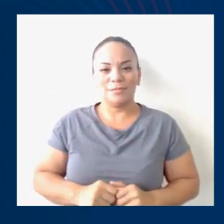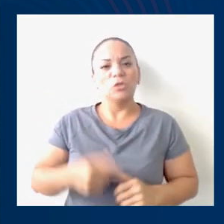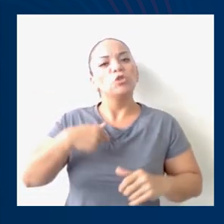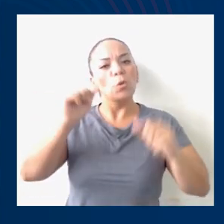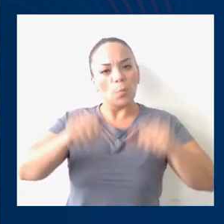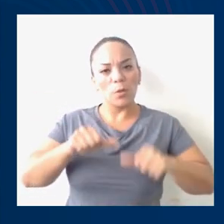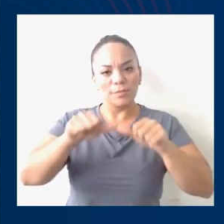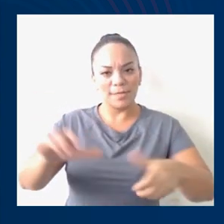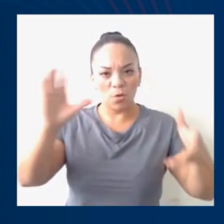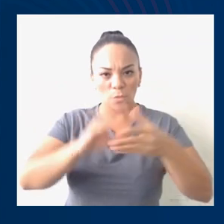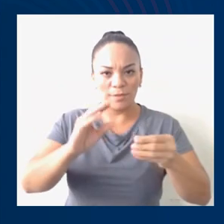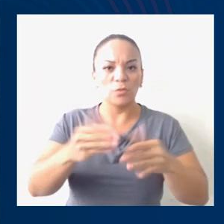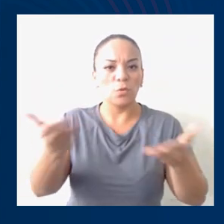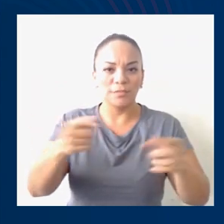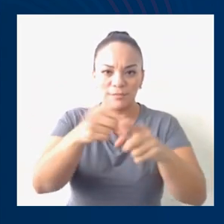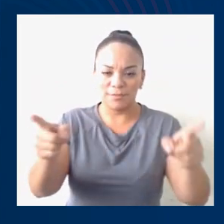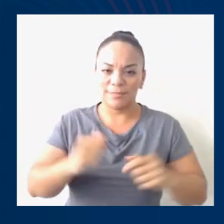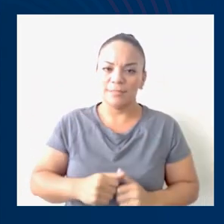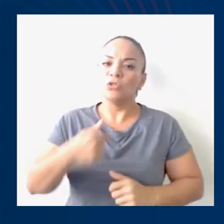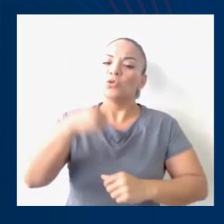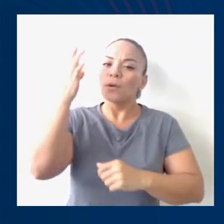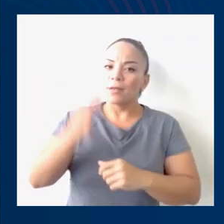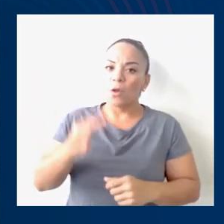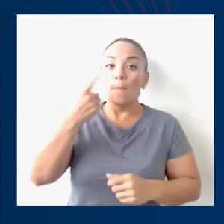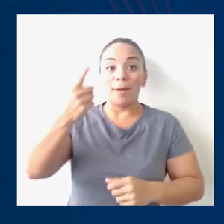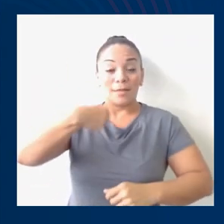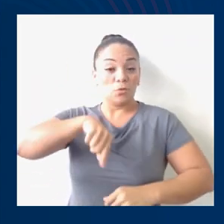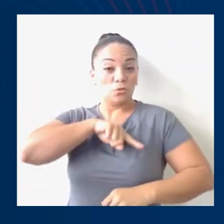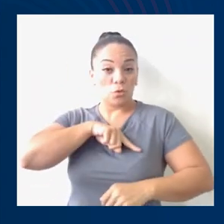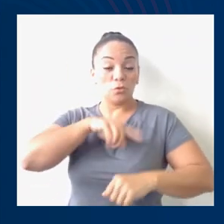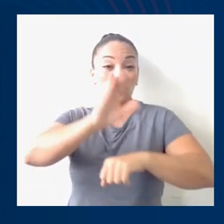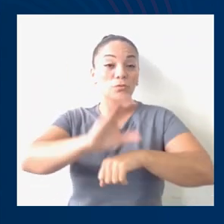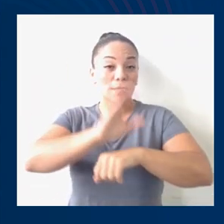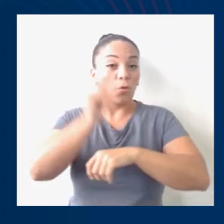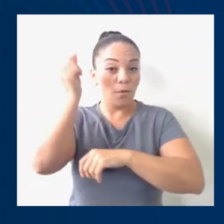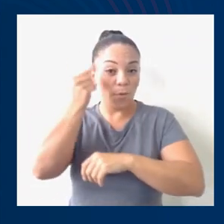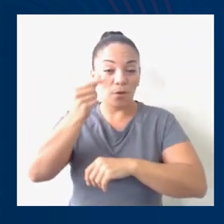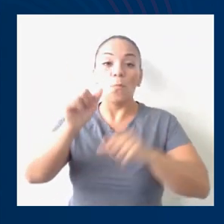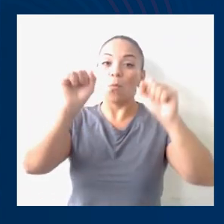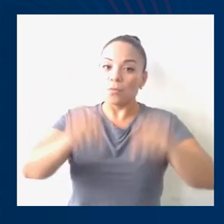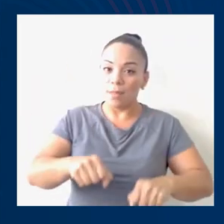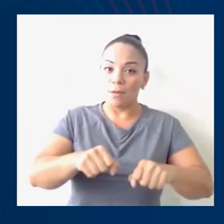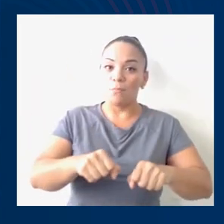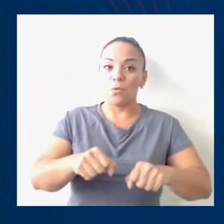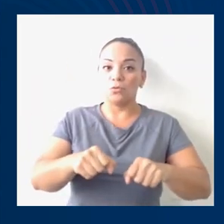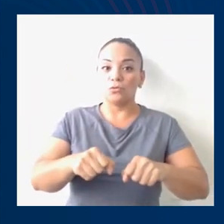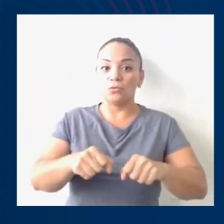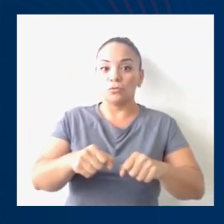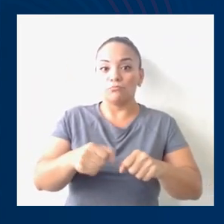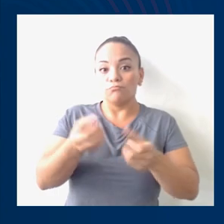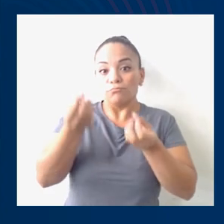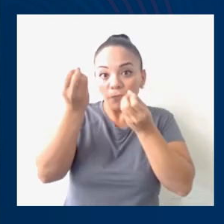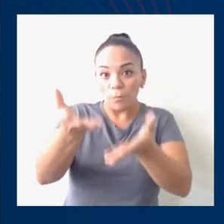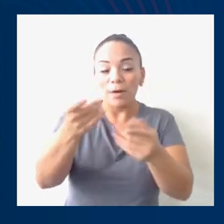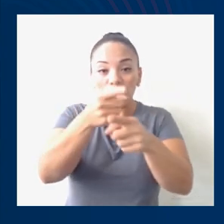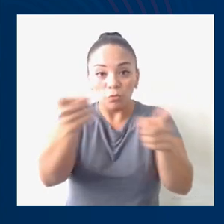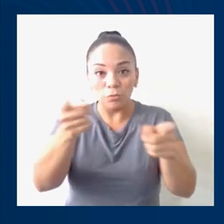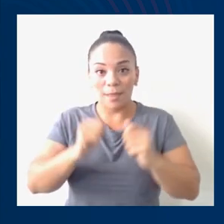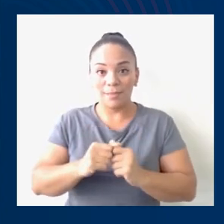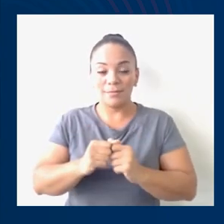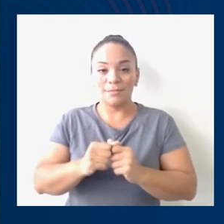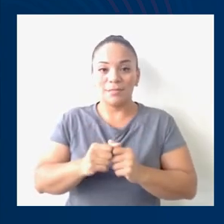que para que nosotros en el Consejo de Gobierno le podamos servir a usted, la discusión no